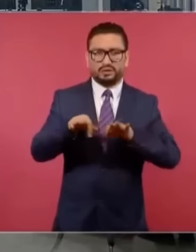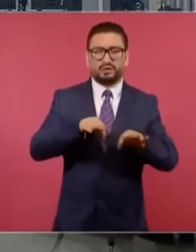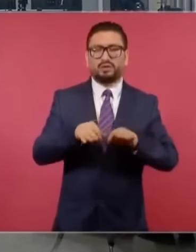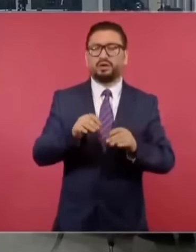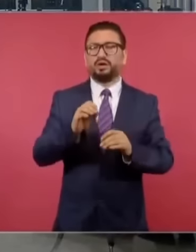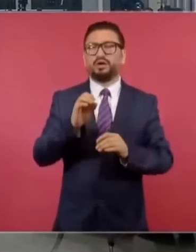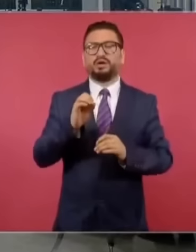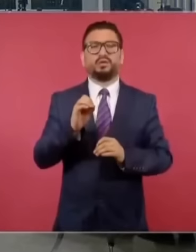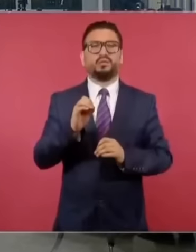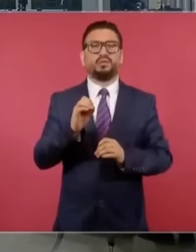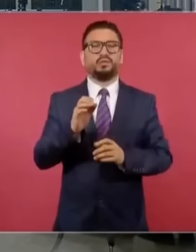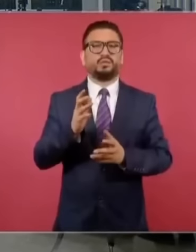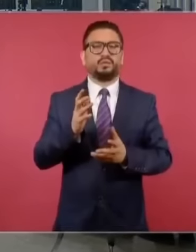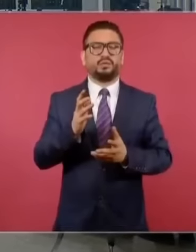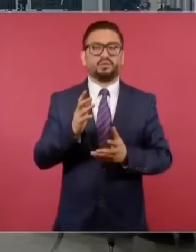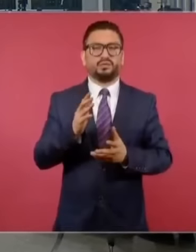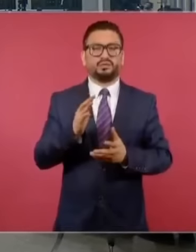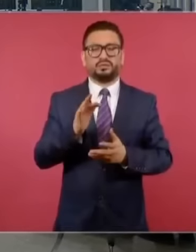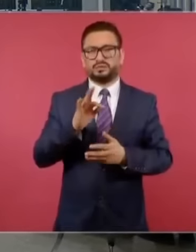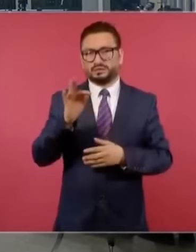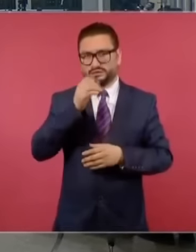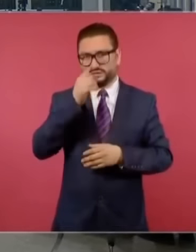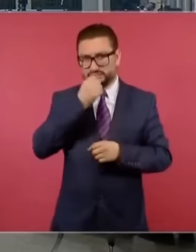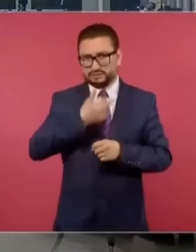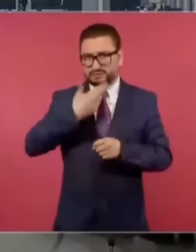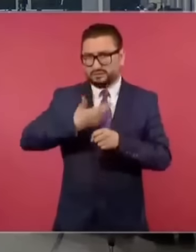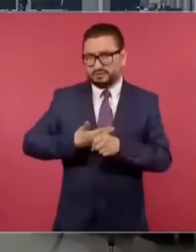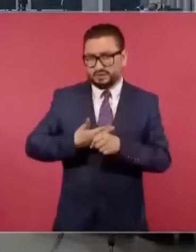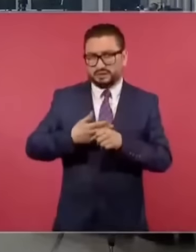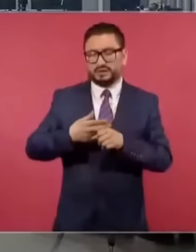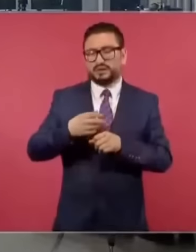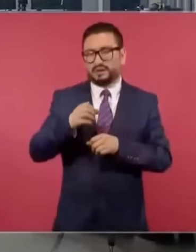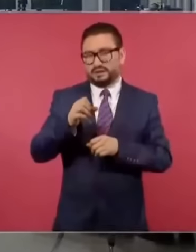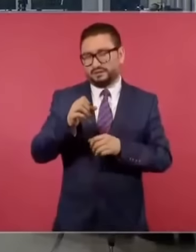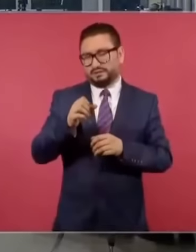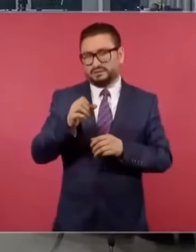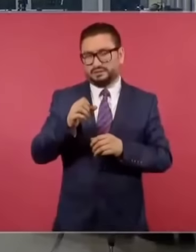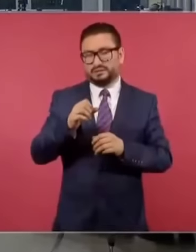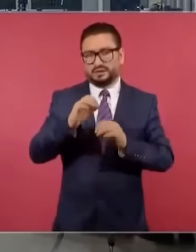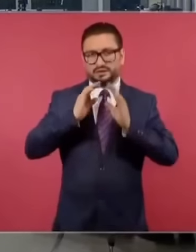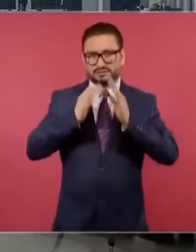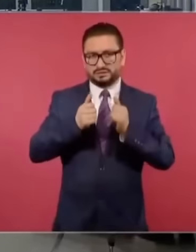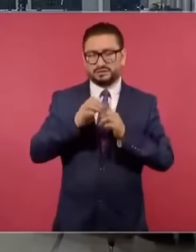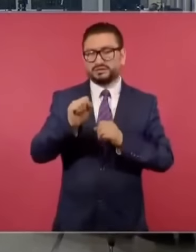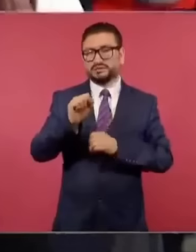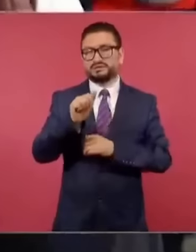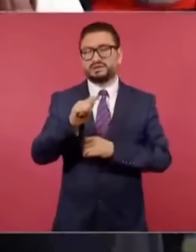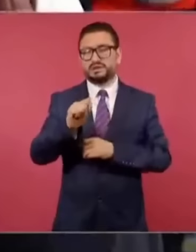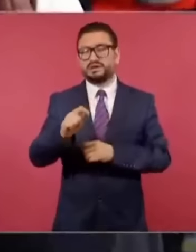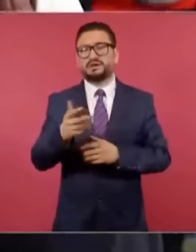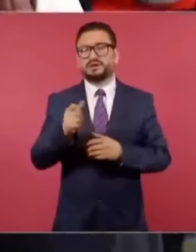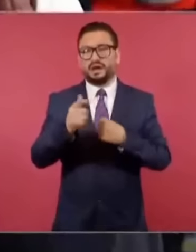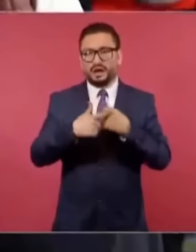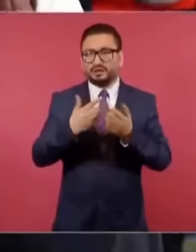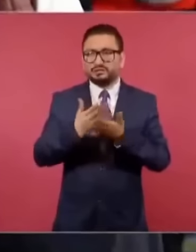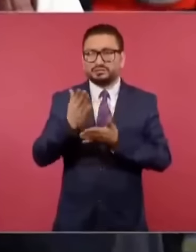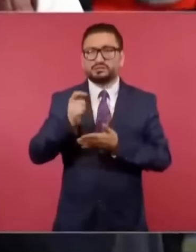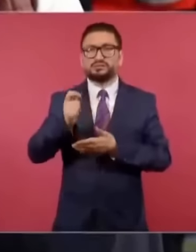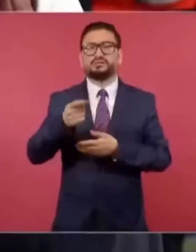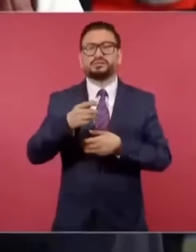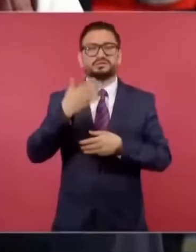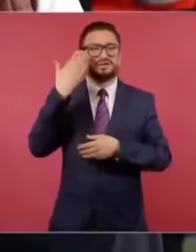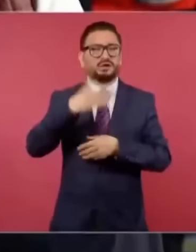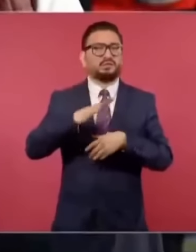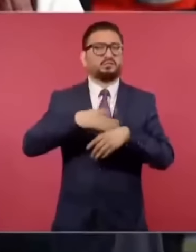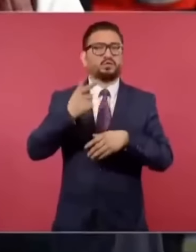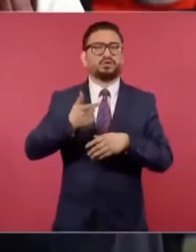de la Secretaría de Hacienda o del SAT que pueda intervenir para saber, uno, por qué se